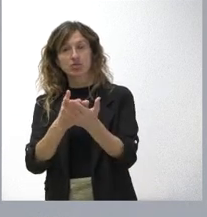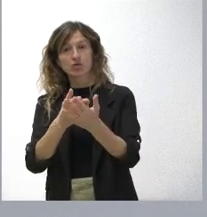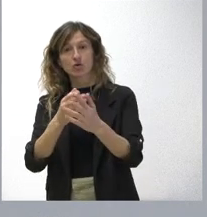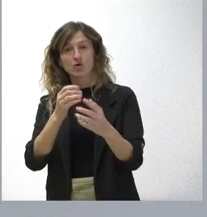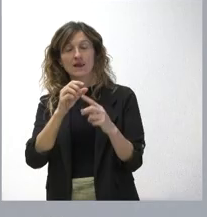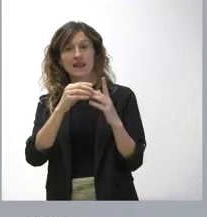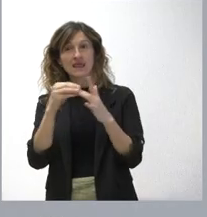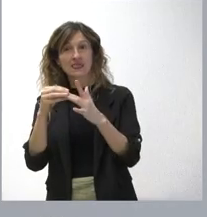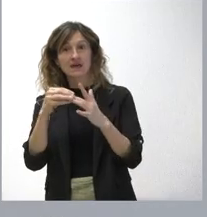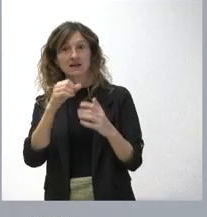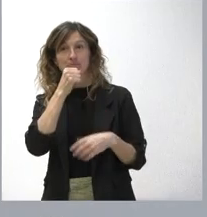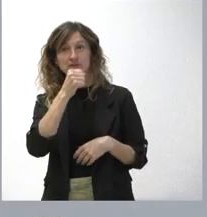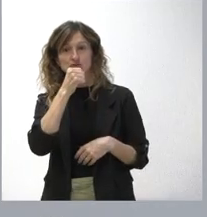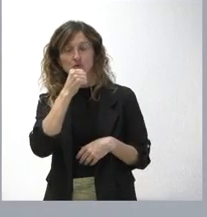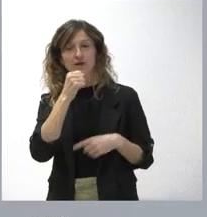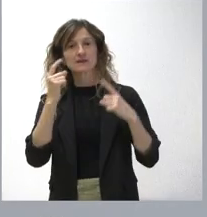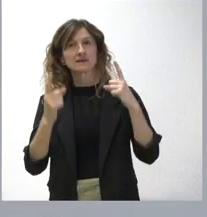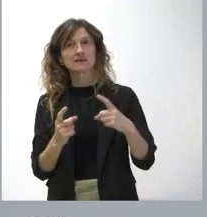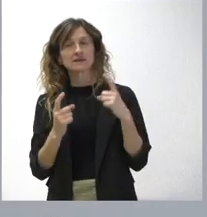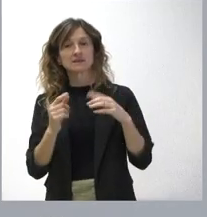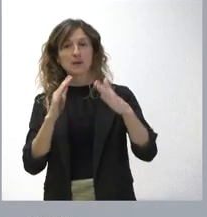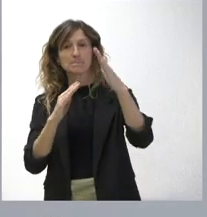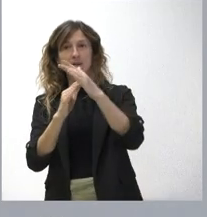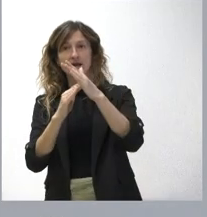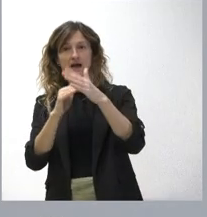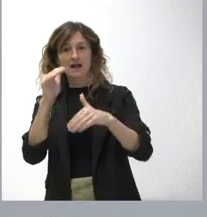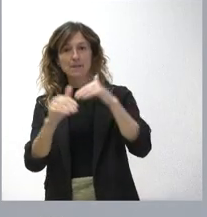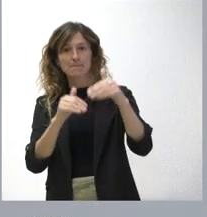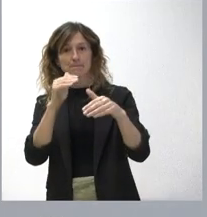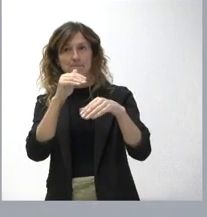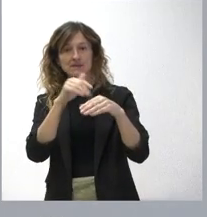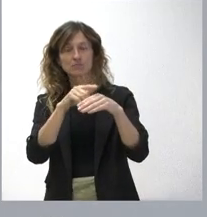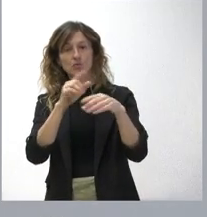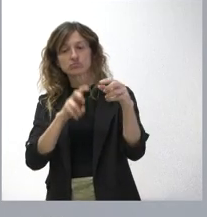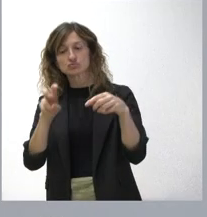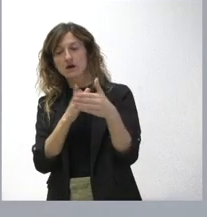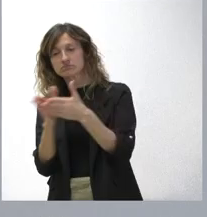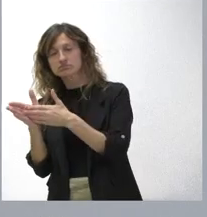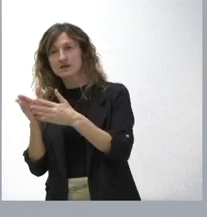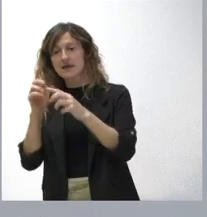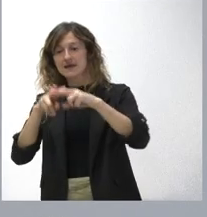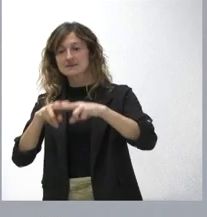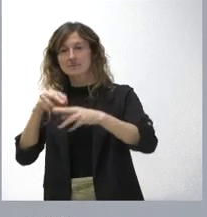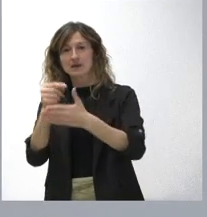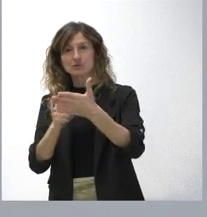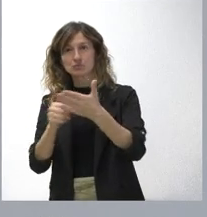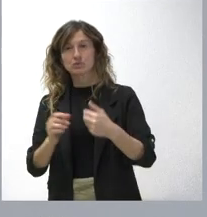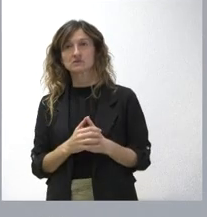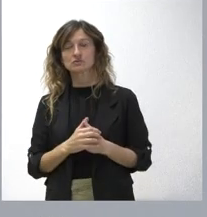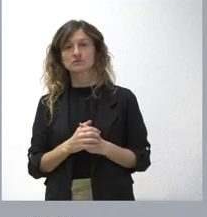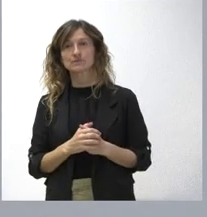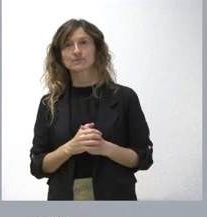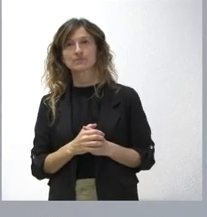PSOE es que haga un alto en su campaña de primarias para encontrar un tiempo de examinar los presupuestos. ¿Cuáles son los